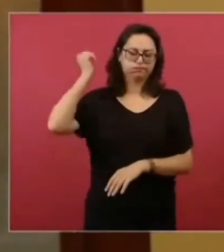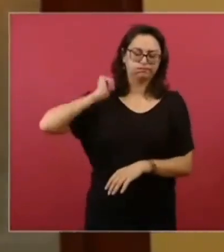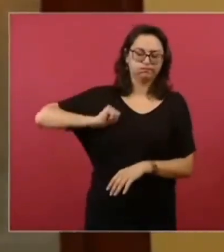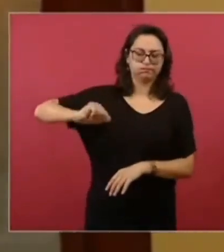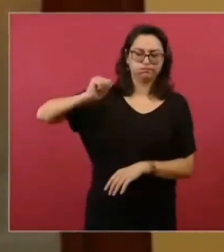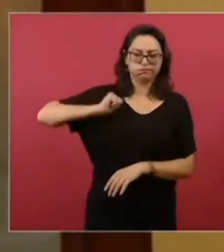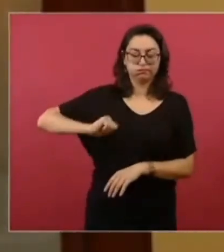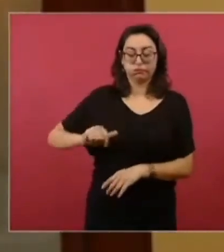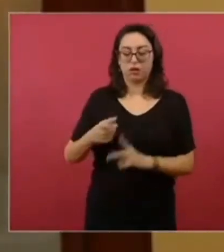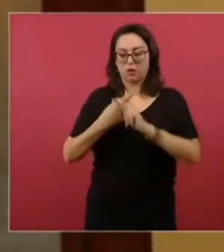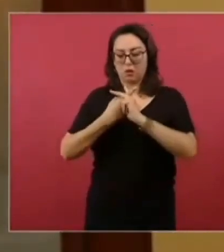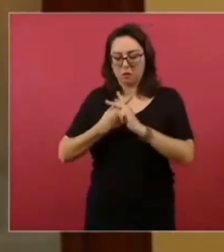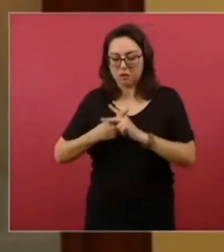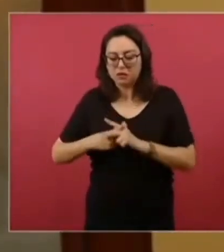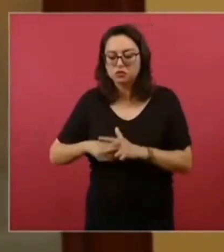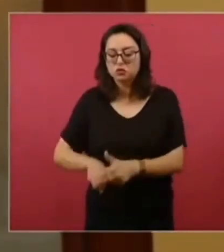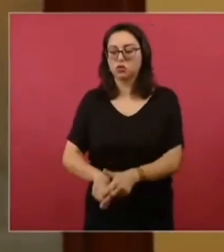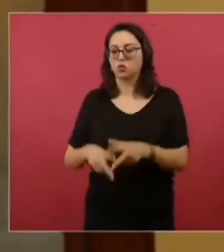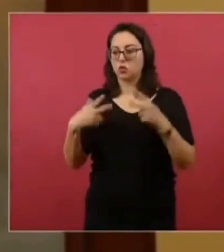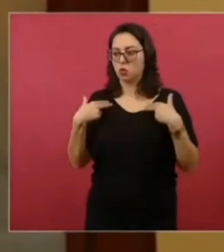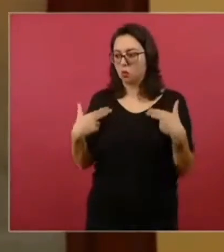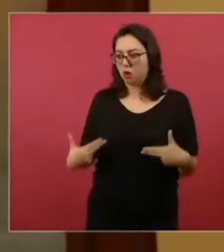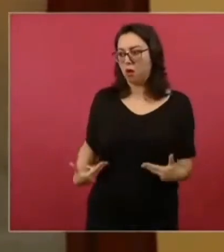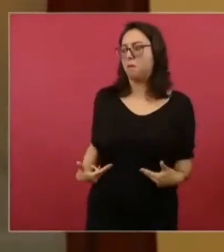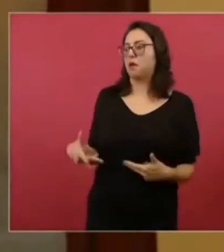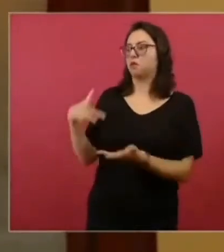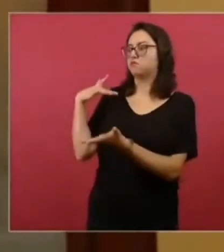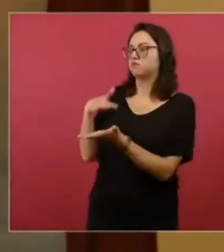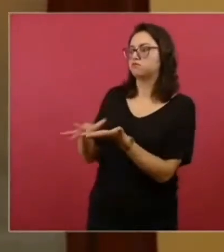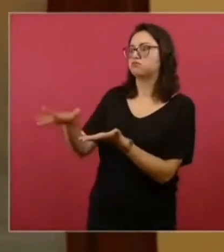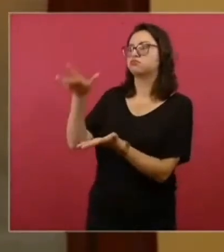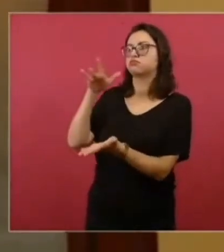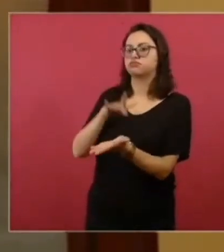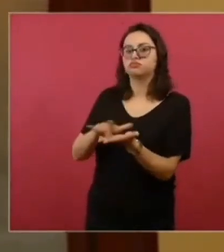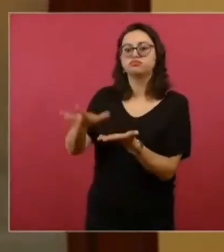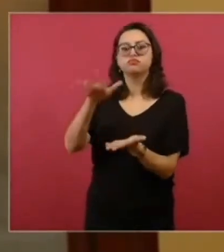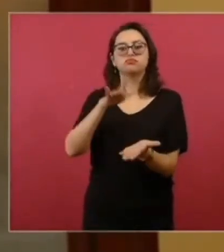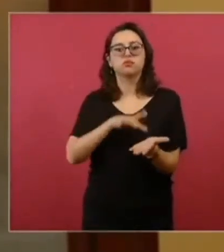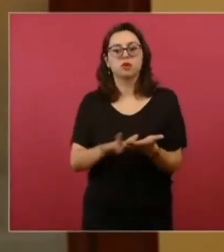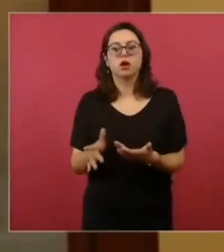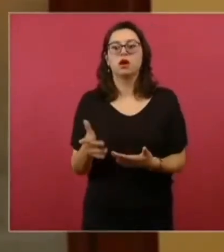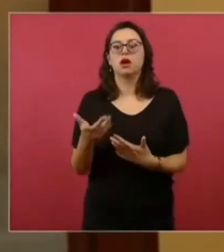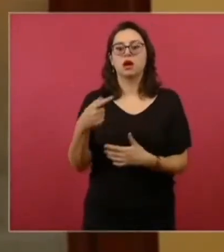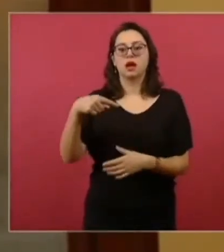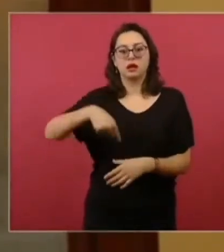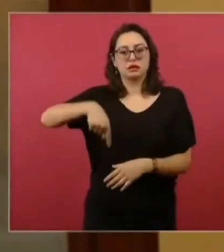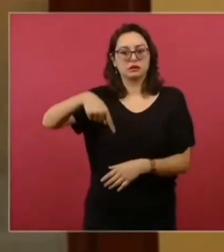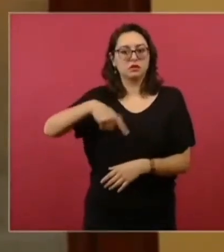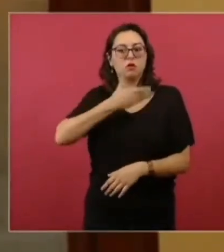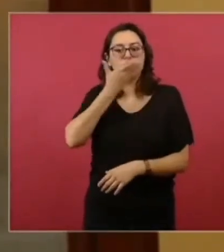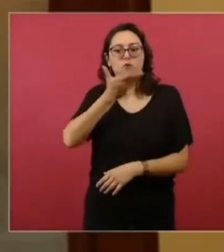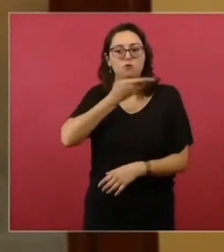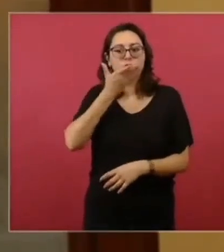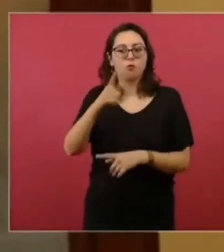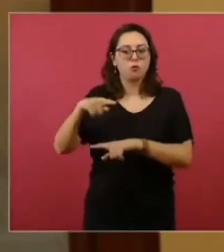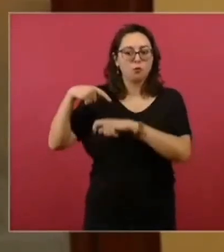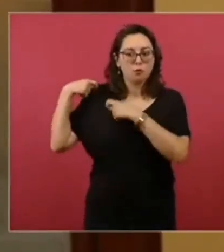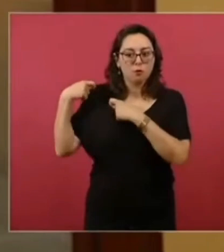En eso México tiene una amplia tradición. Nosotros hemos apoyado con refugio, con mucha